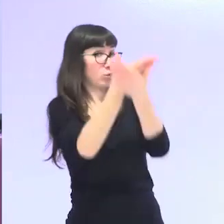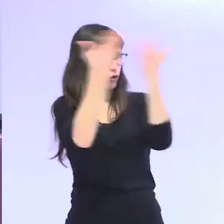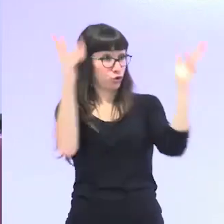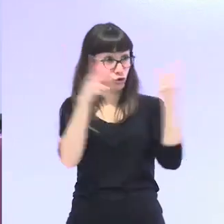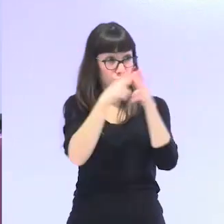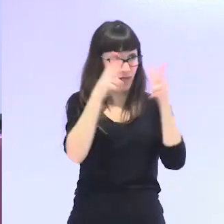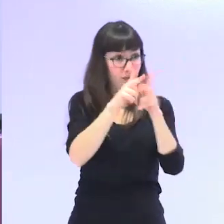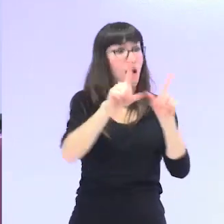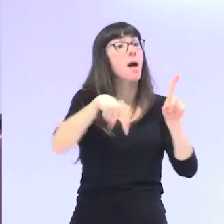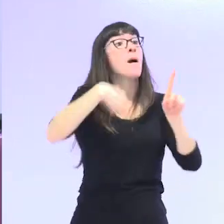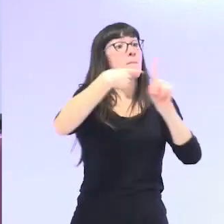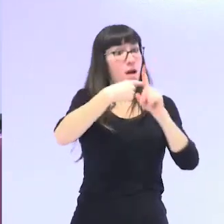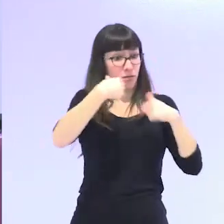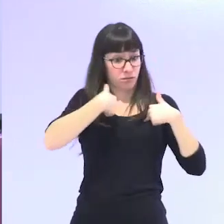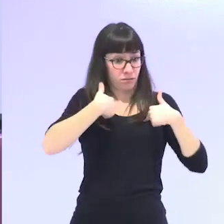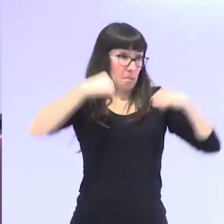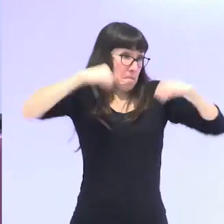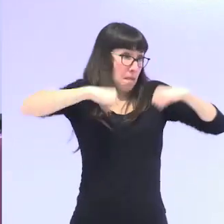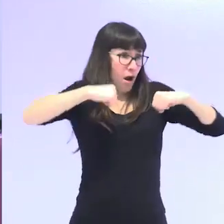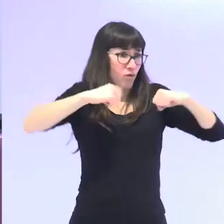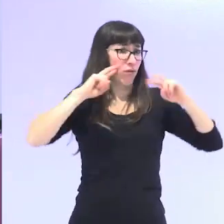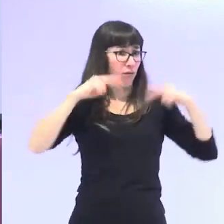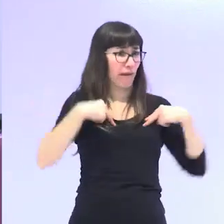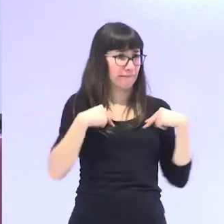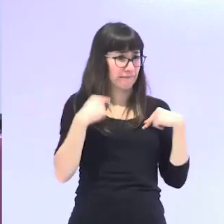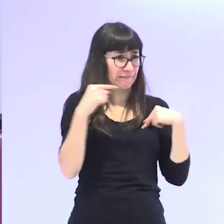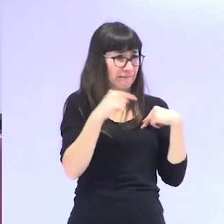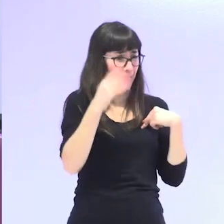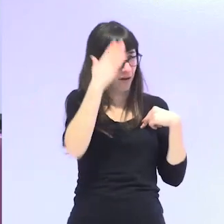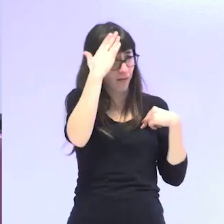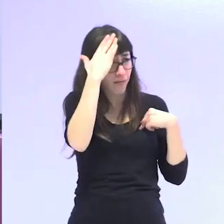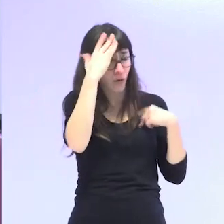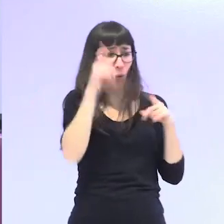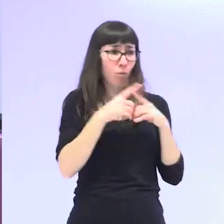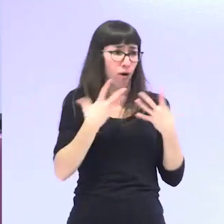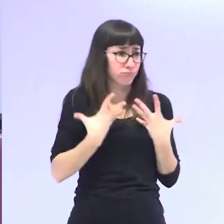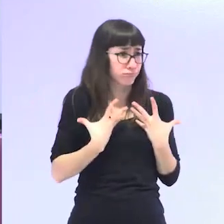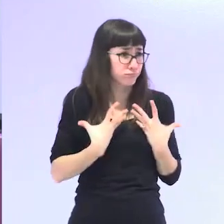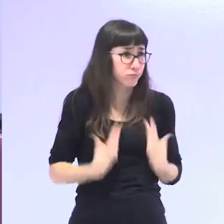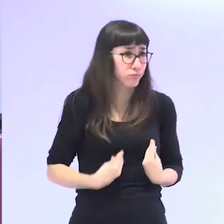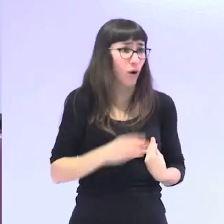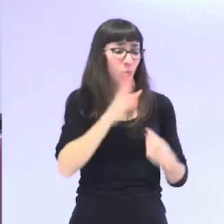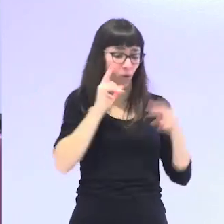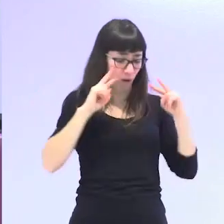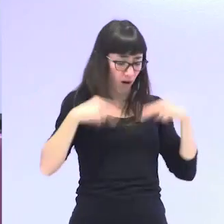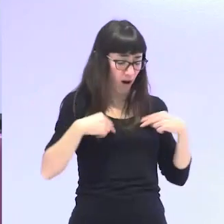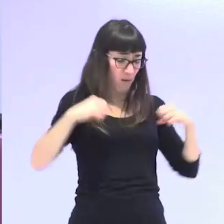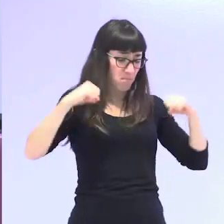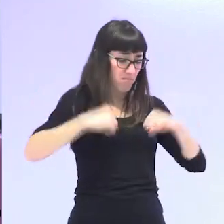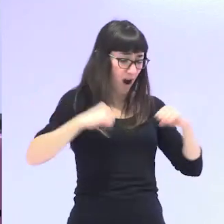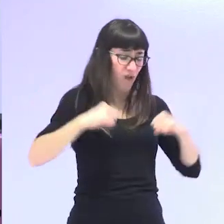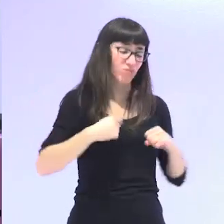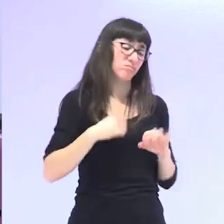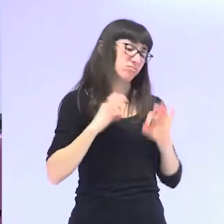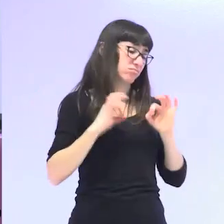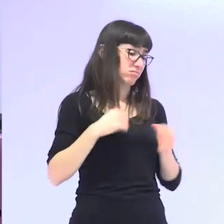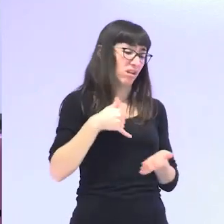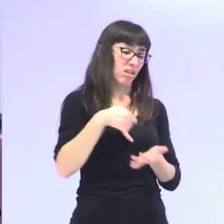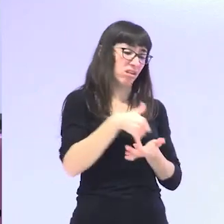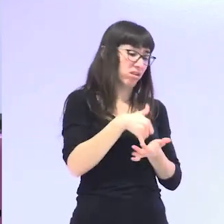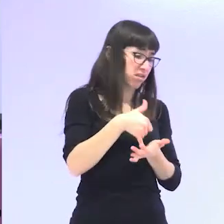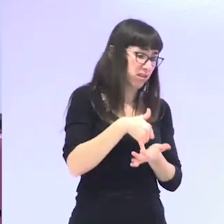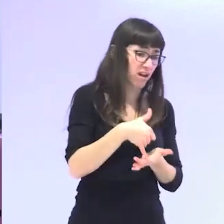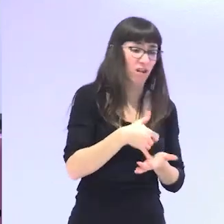para las propias personas que van envejeciendo porque uno termina pensando que como es mayor es frágil es vulnerable